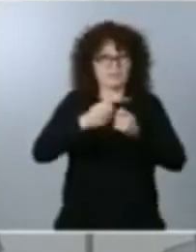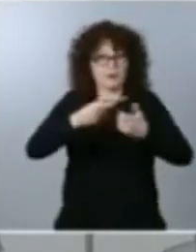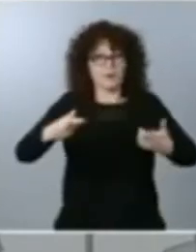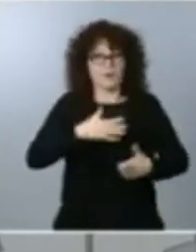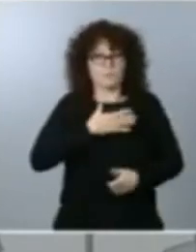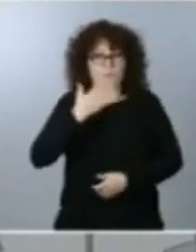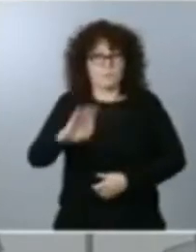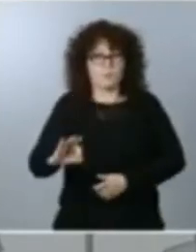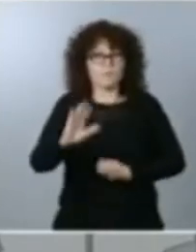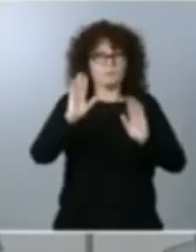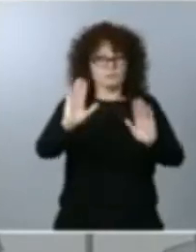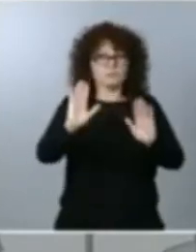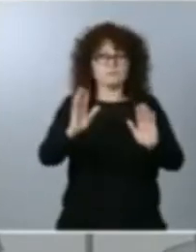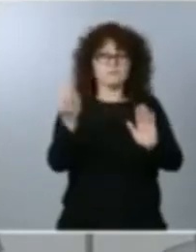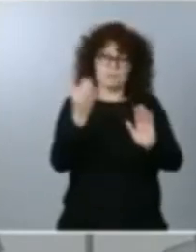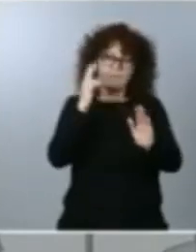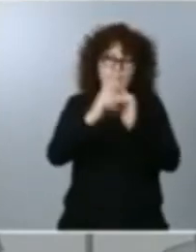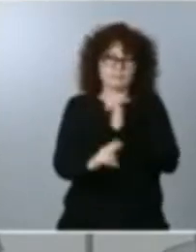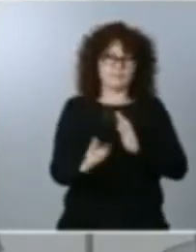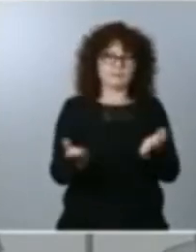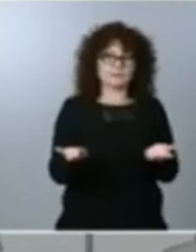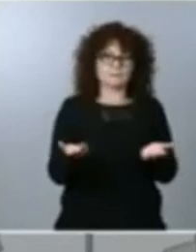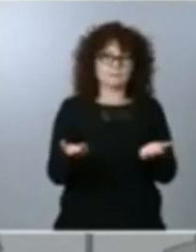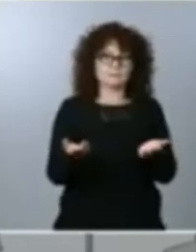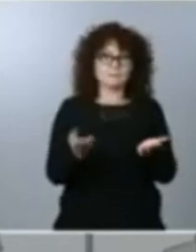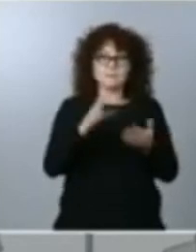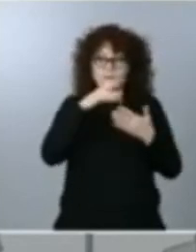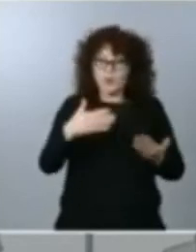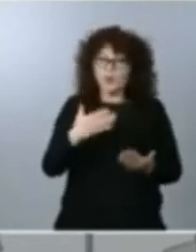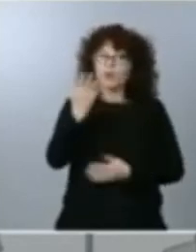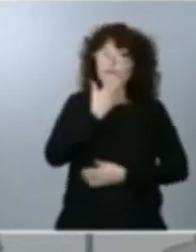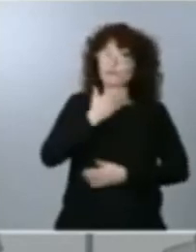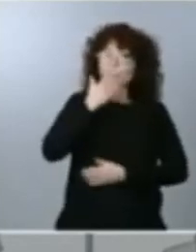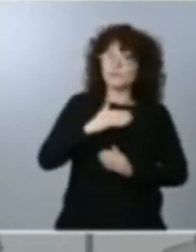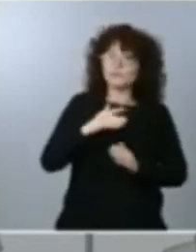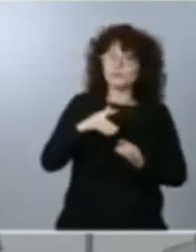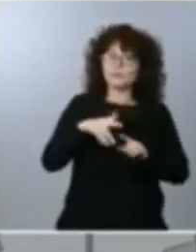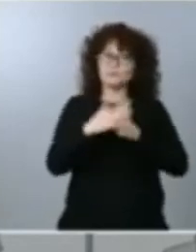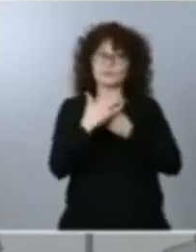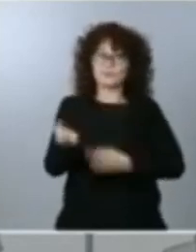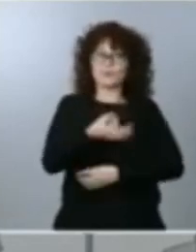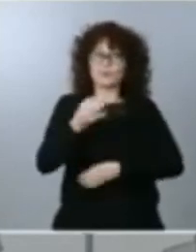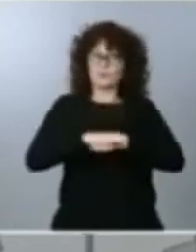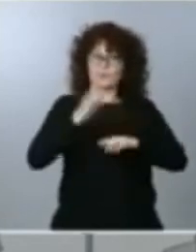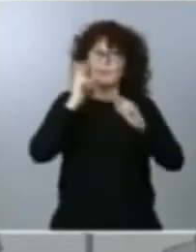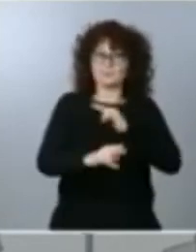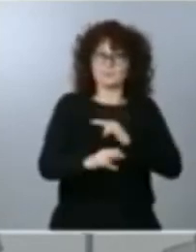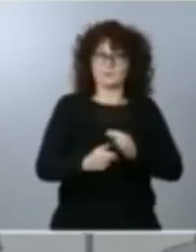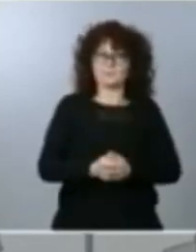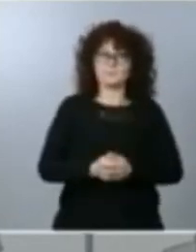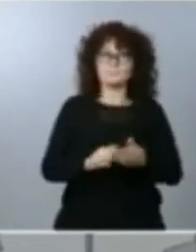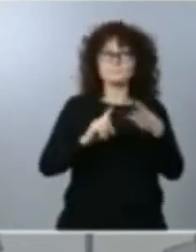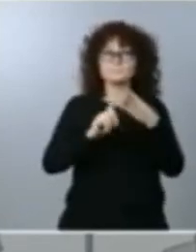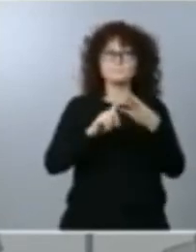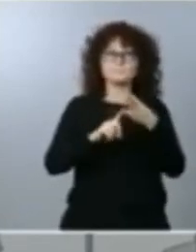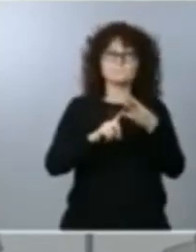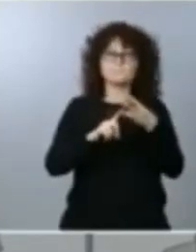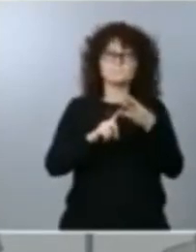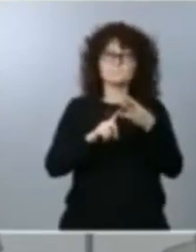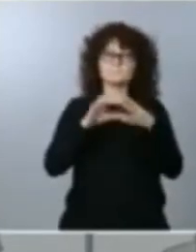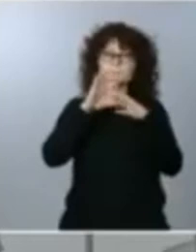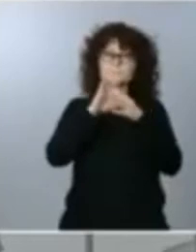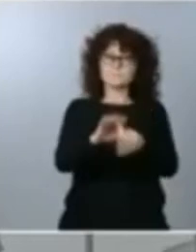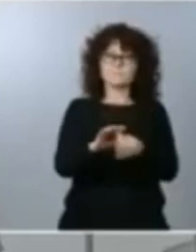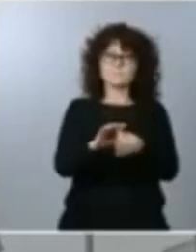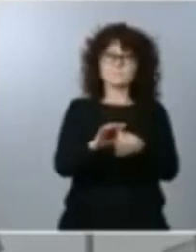tenemos que evitarlo y además tenemos las condiciones y el conocimiento para poder evitarlo en tercer lugar en relación con la la nueva